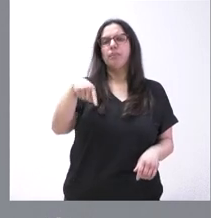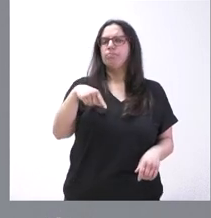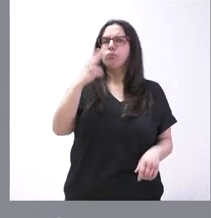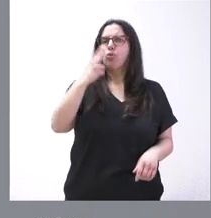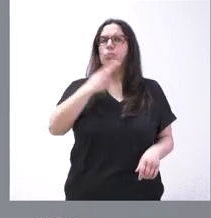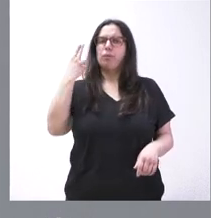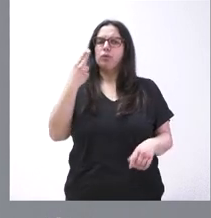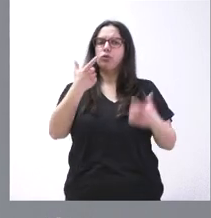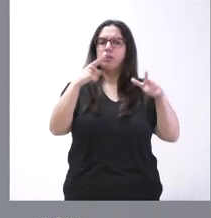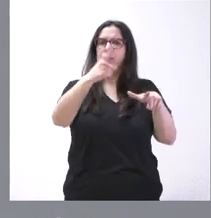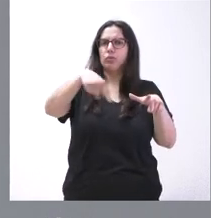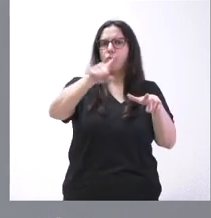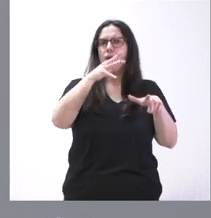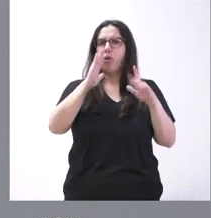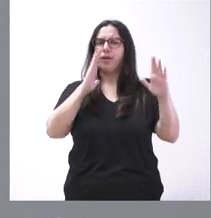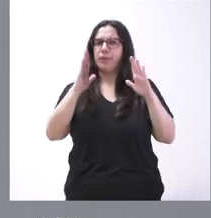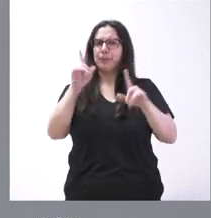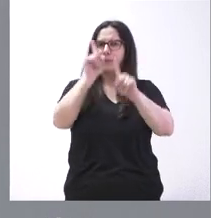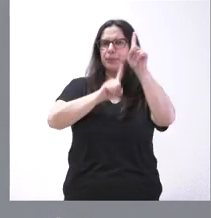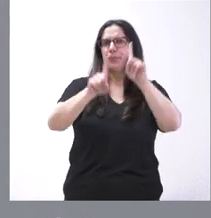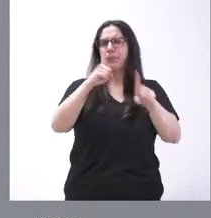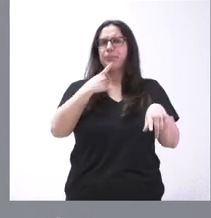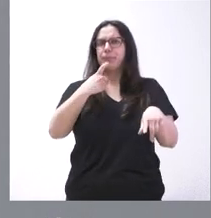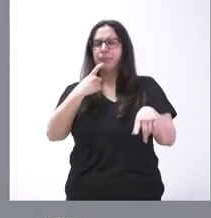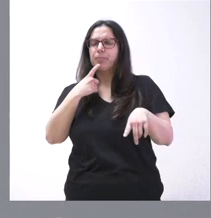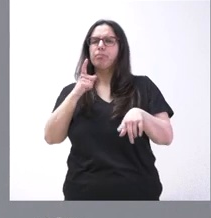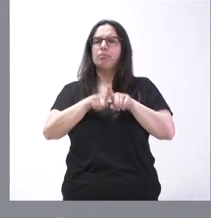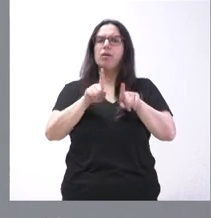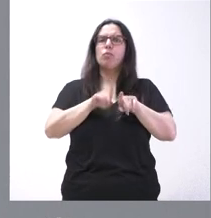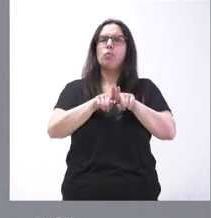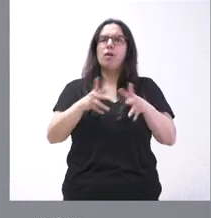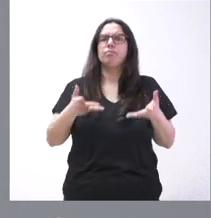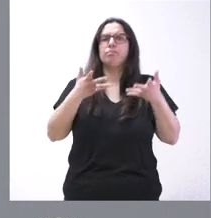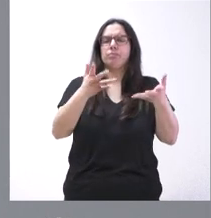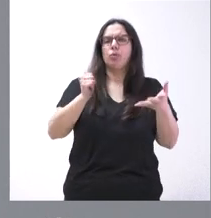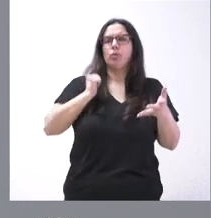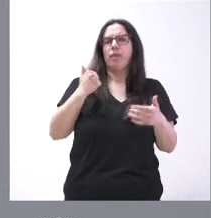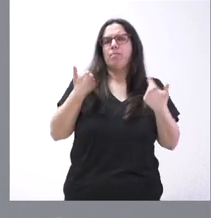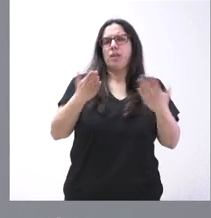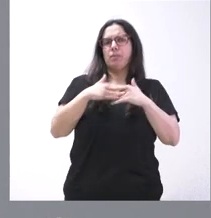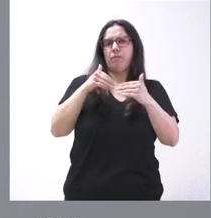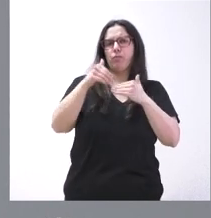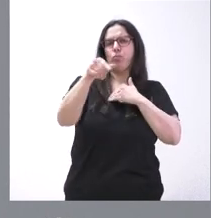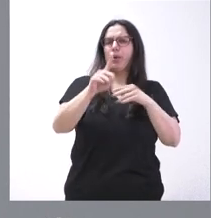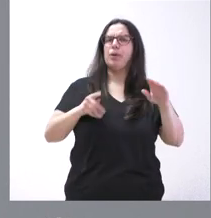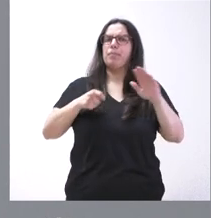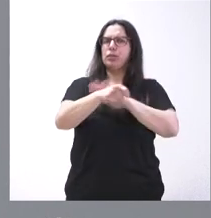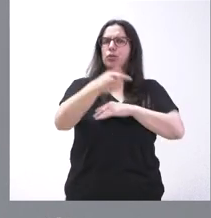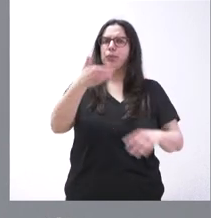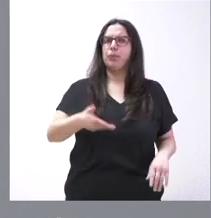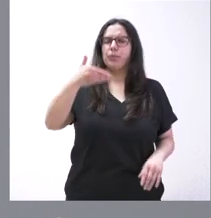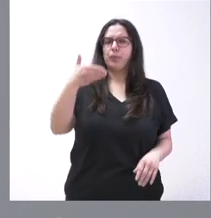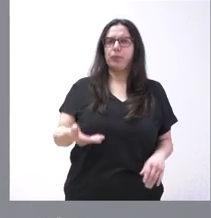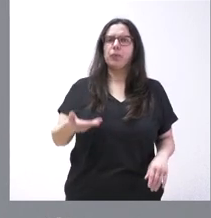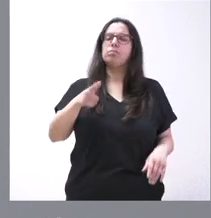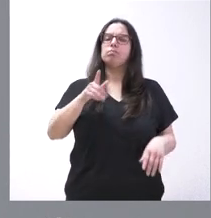pasa dificultades y que pasa problemas y que necesita también tener mejores oportunidades de cara al futuro. Es una inversión muy relevante y que